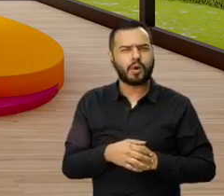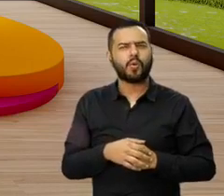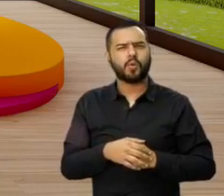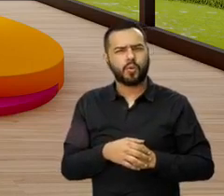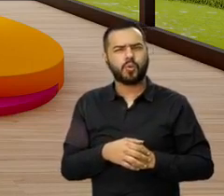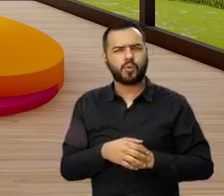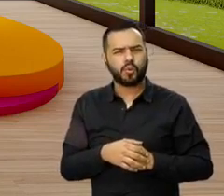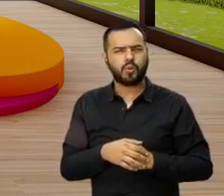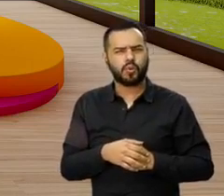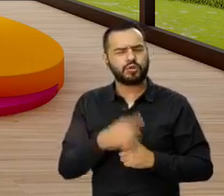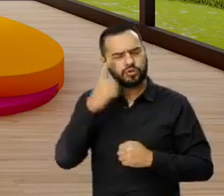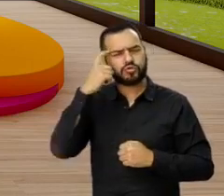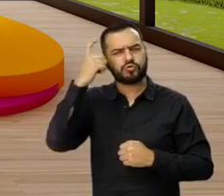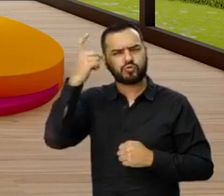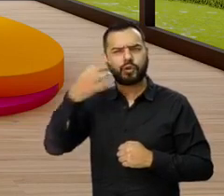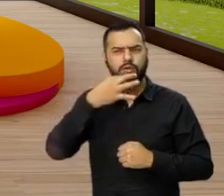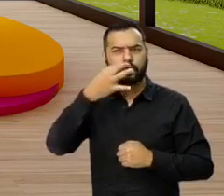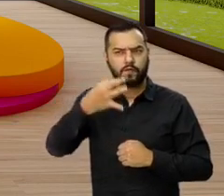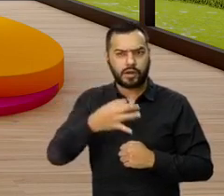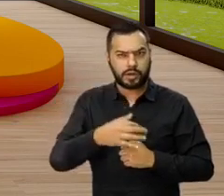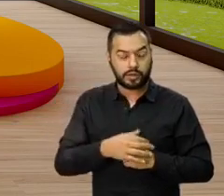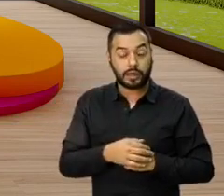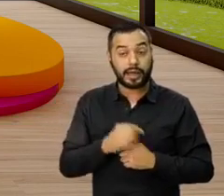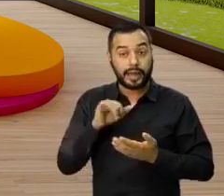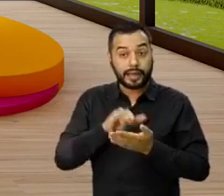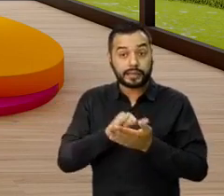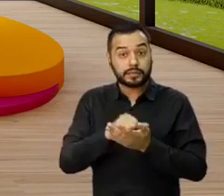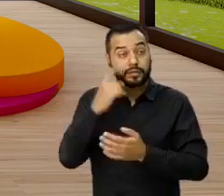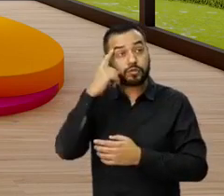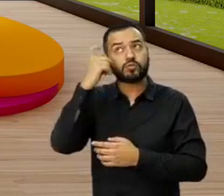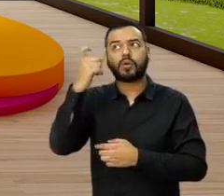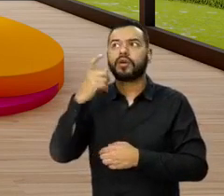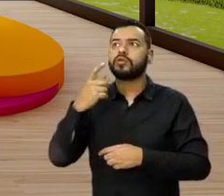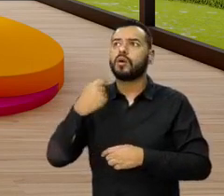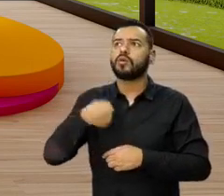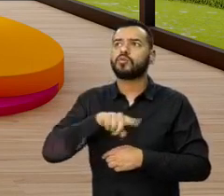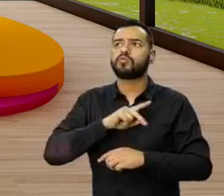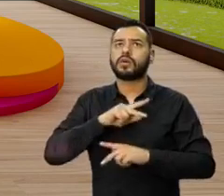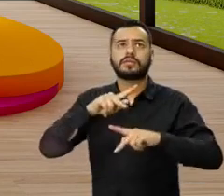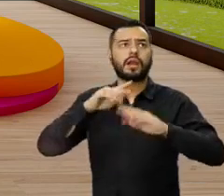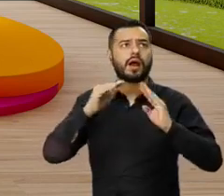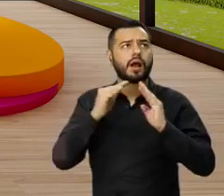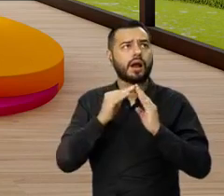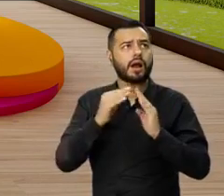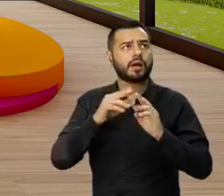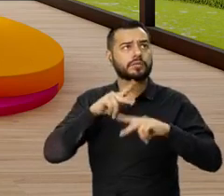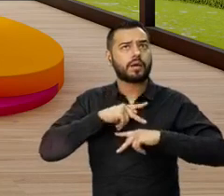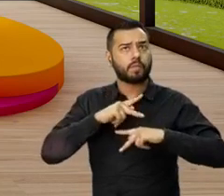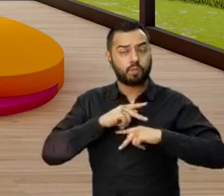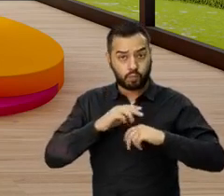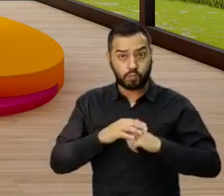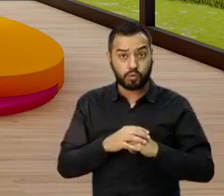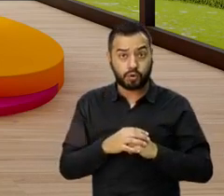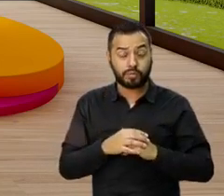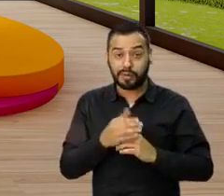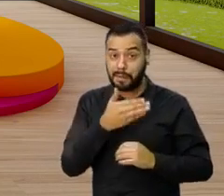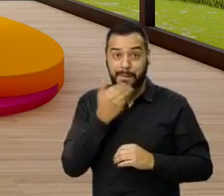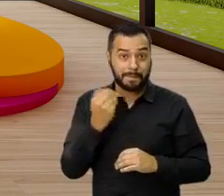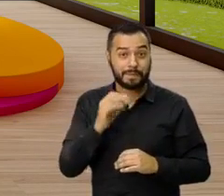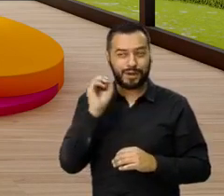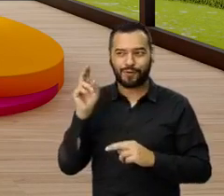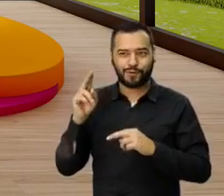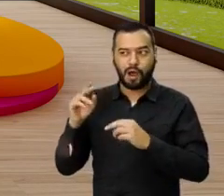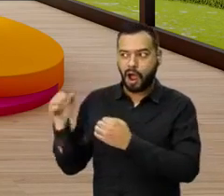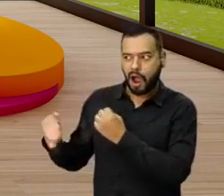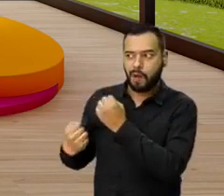sueños realidad, porque creo que todos tenemos este sueño de tener nuestra vivienda propia y qué mejor hacerlo que de la mano de